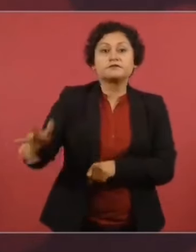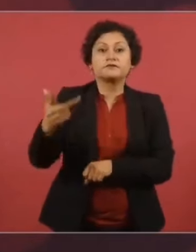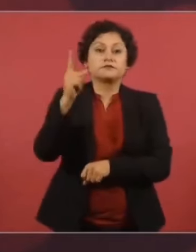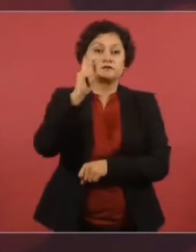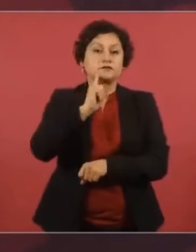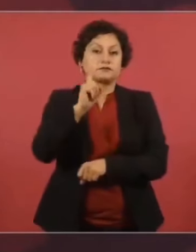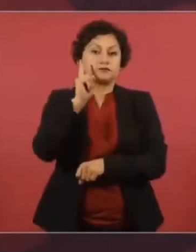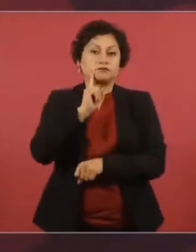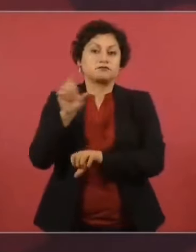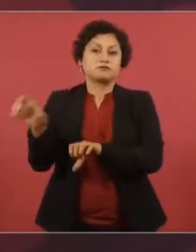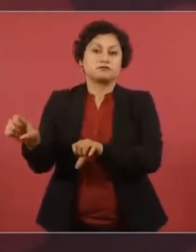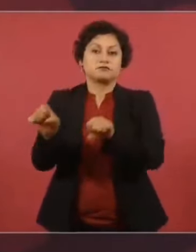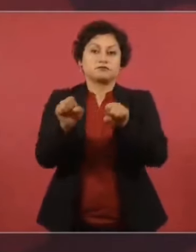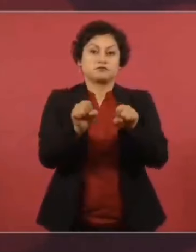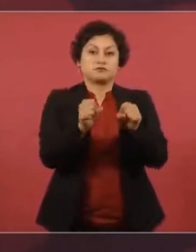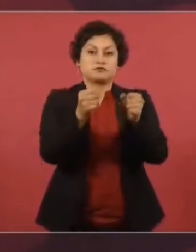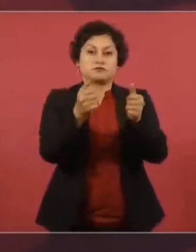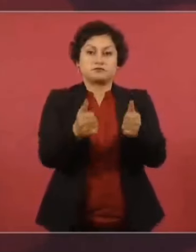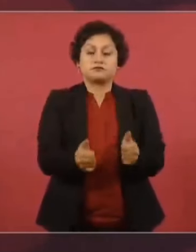salvo.